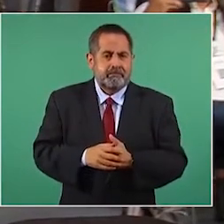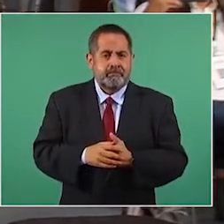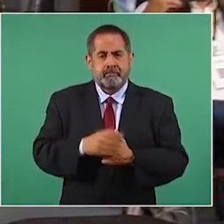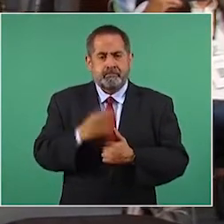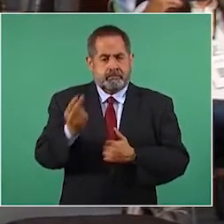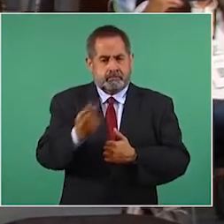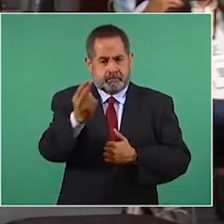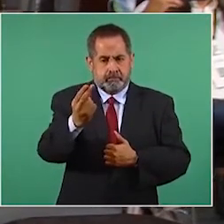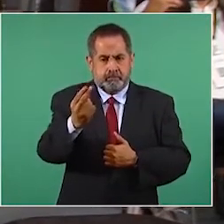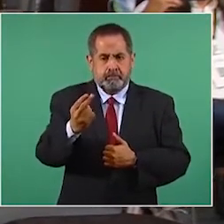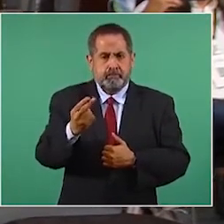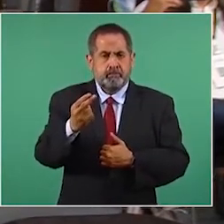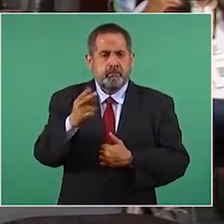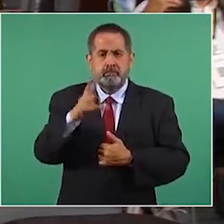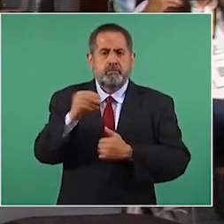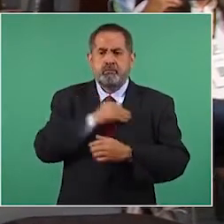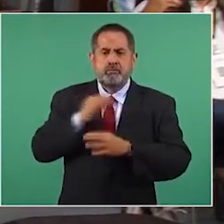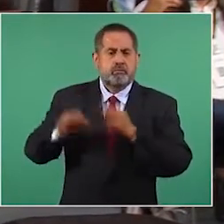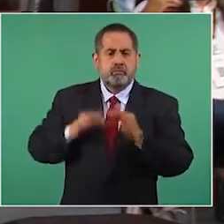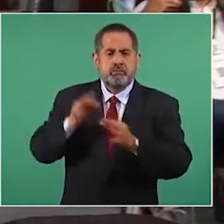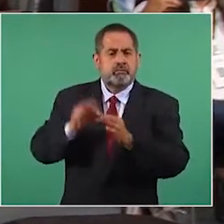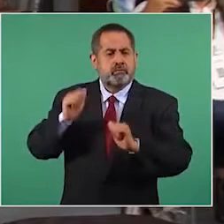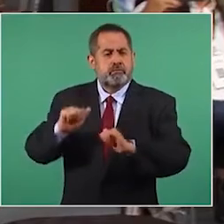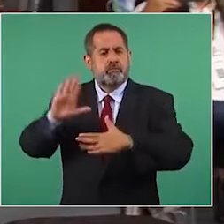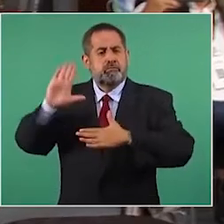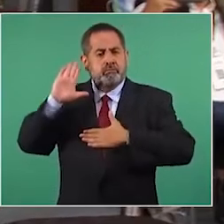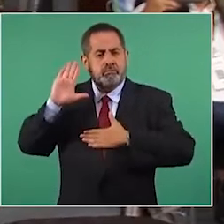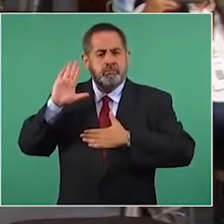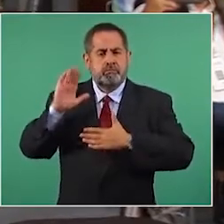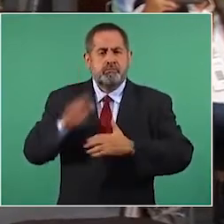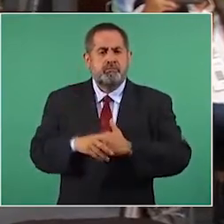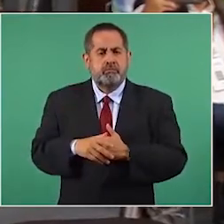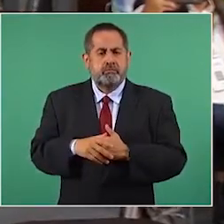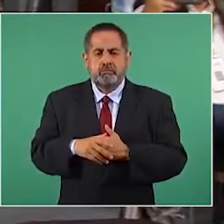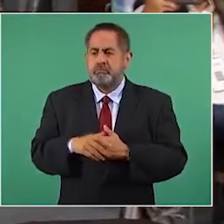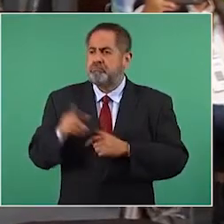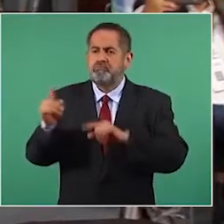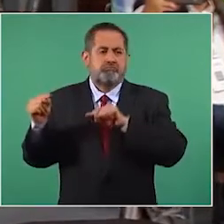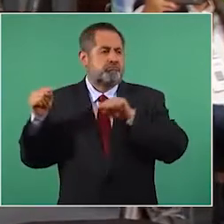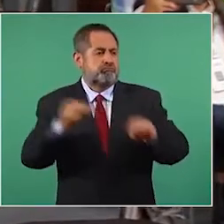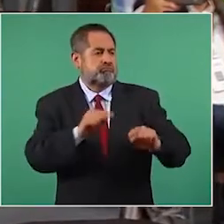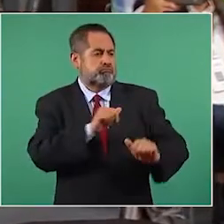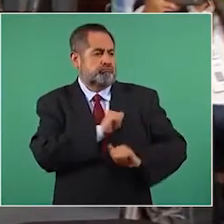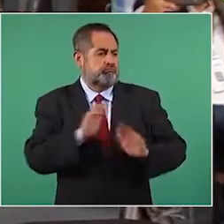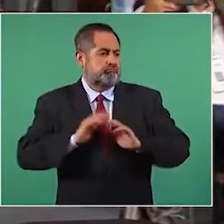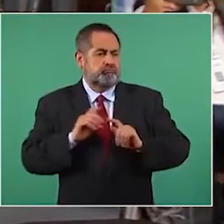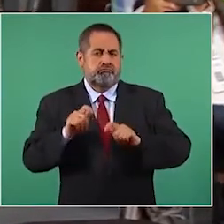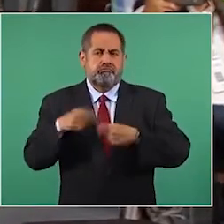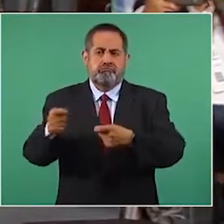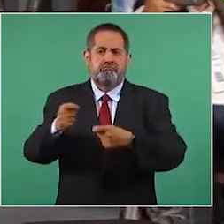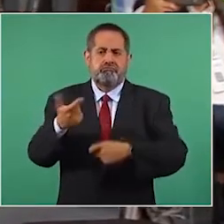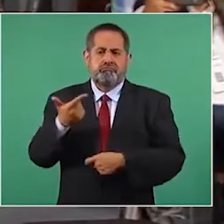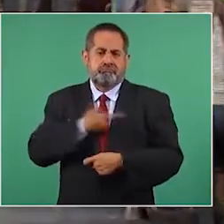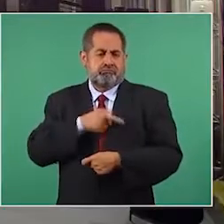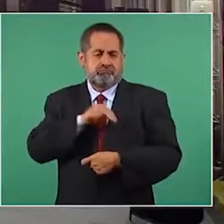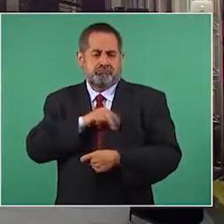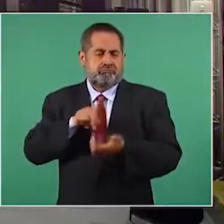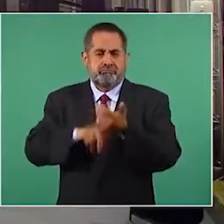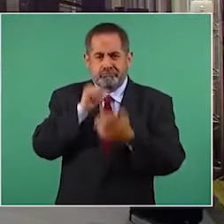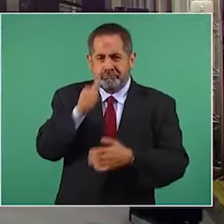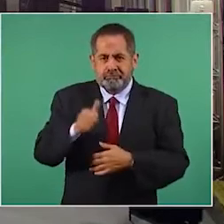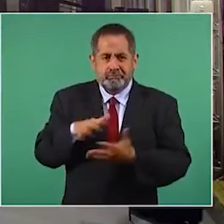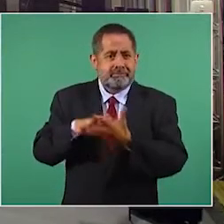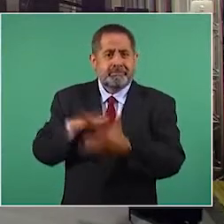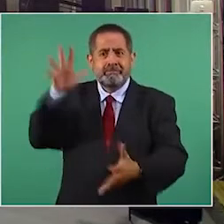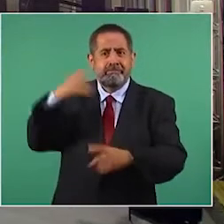Usted no cumplió con su promesa de no militarizar a la Guardia Nacional y ya lleva casi